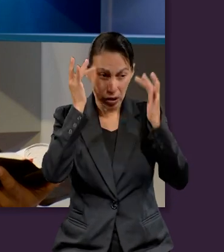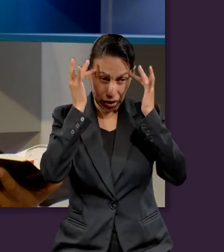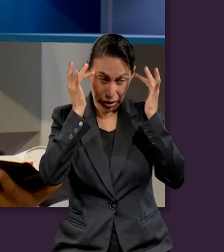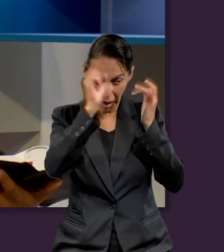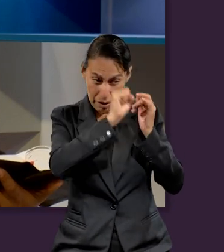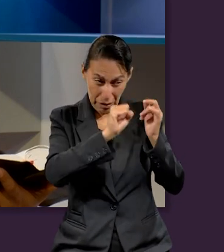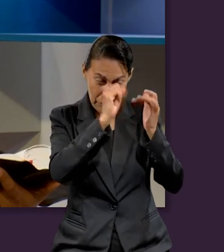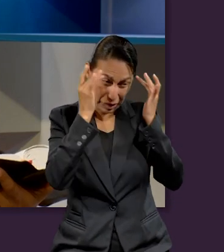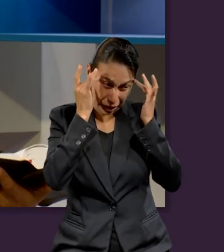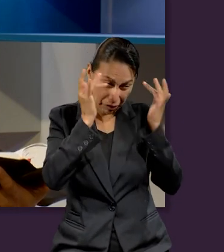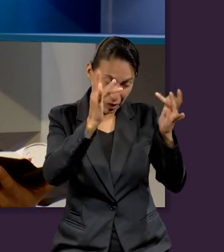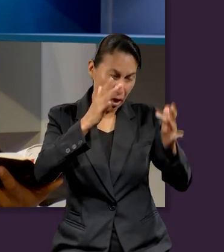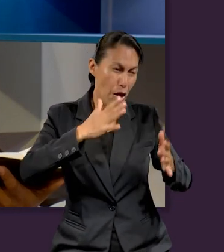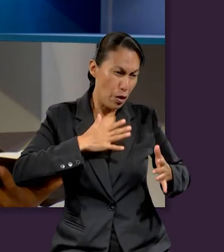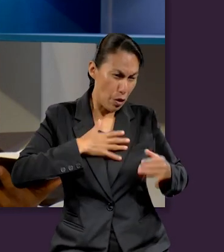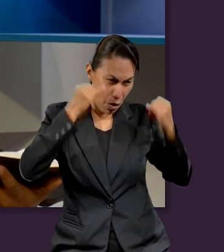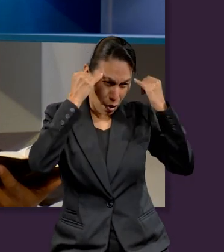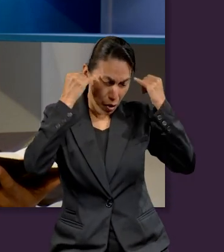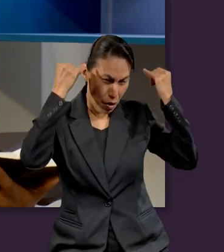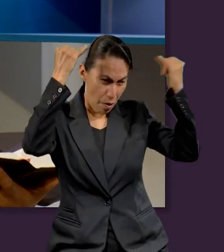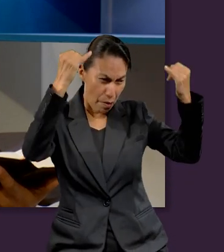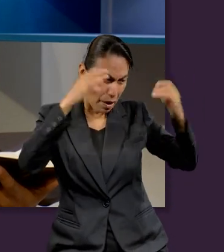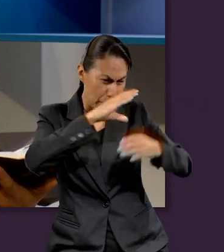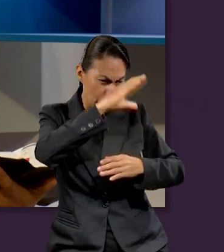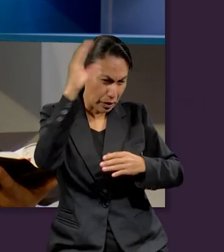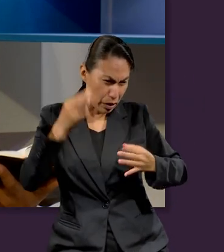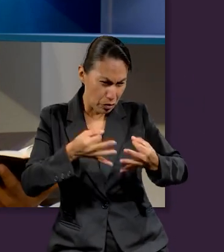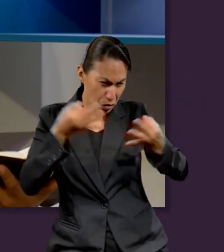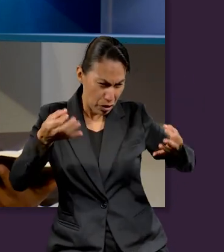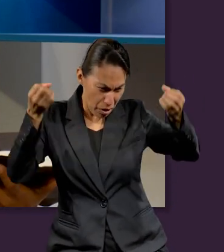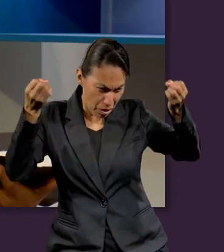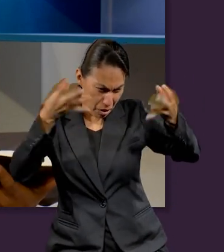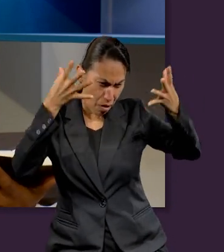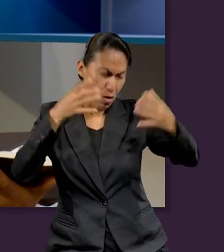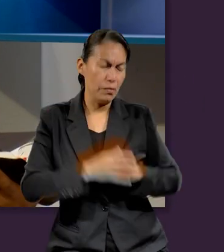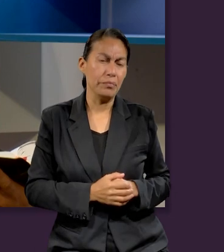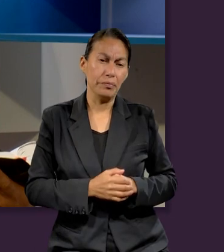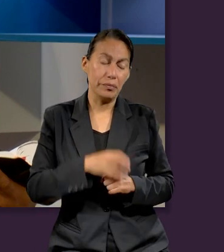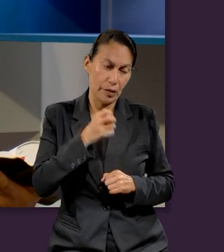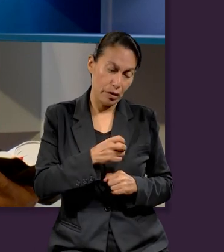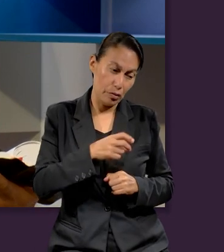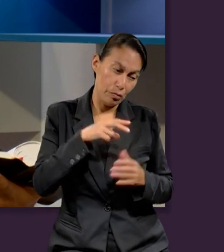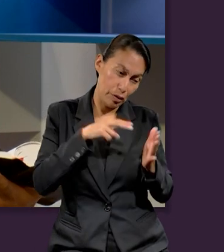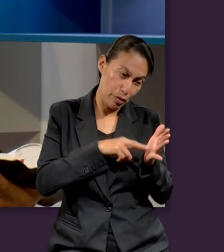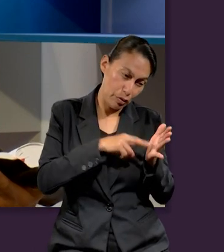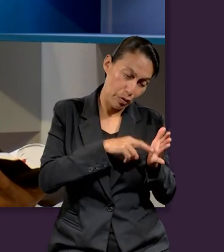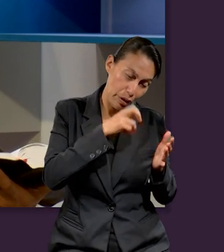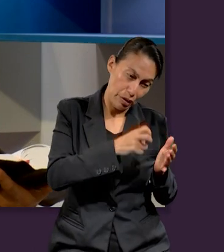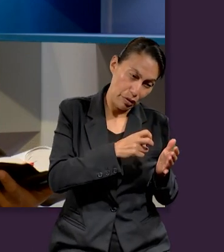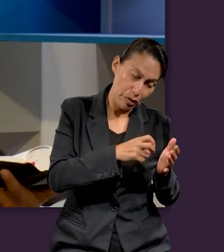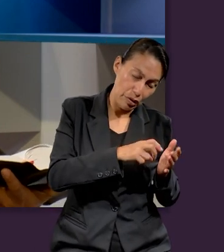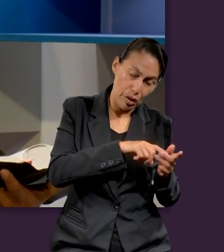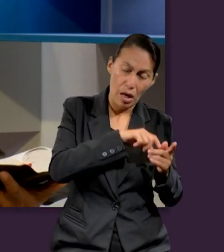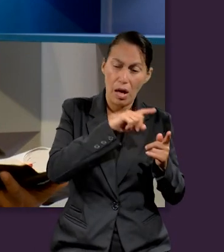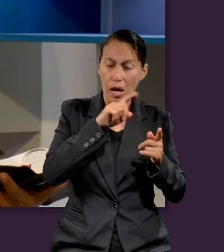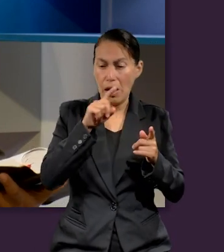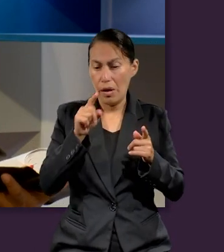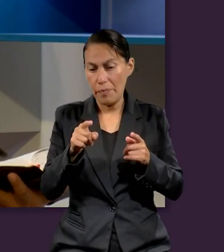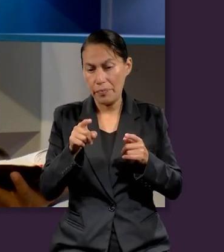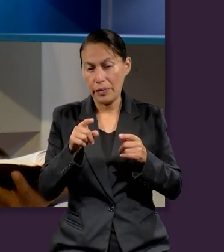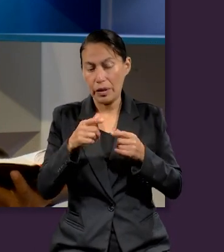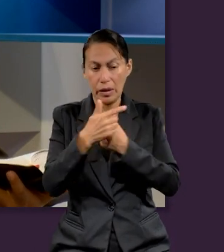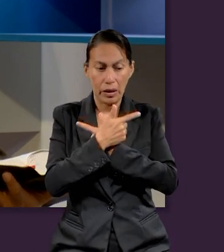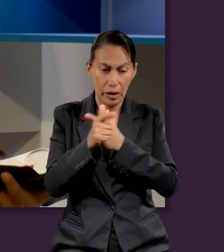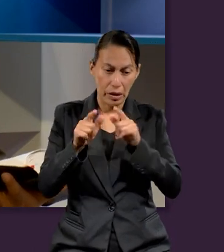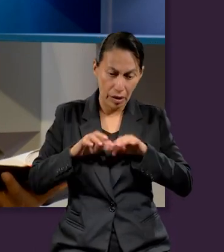aparece una vez más el llamado, santifiquen mis sábados, porque yo soy el Criador y yo soy Jehová, el que hizo los cielos y la tierra. Que